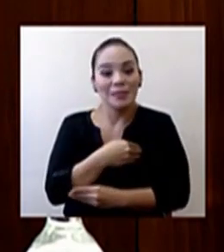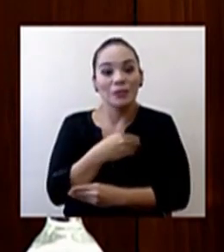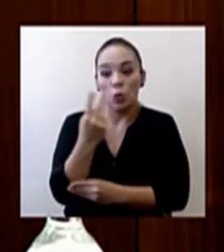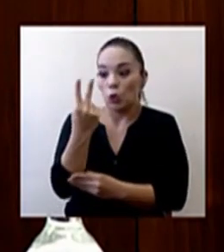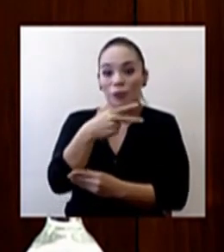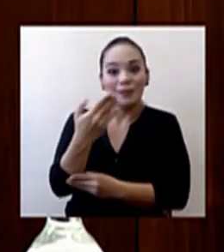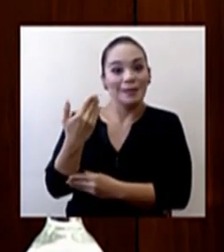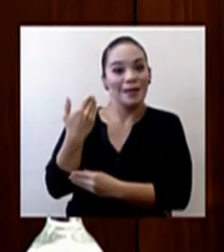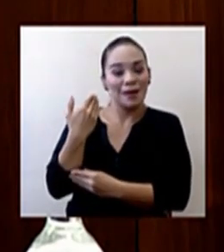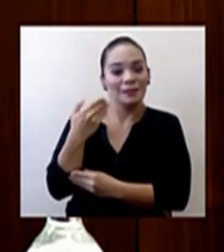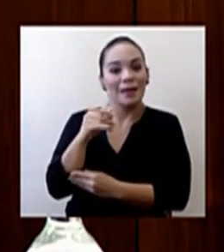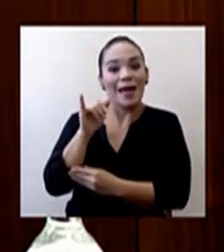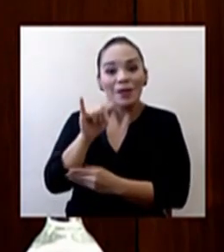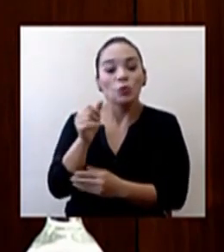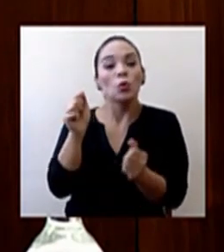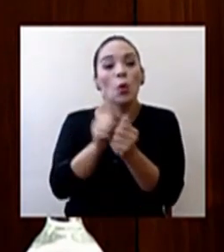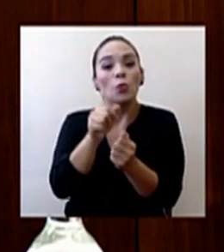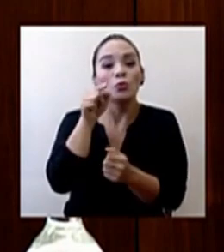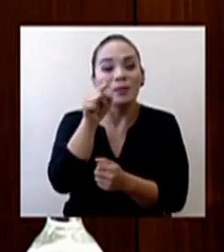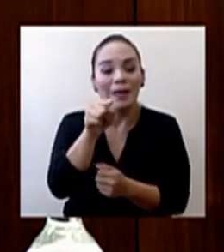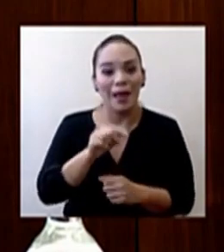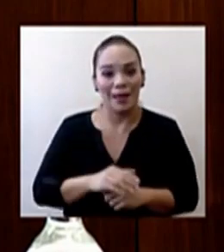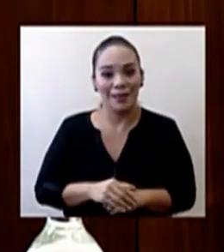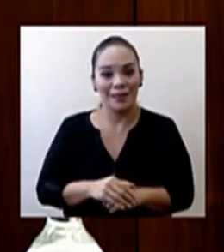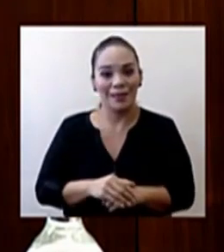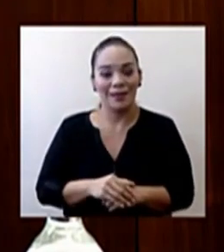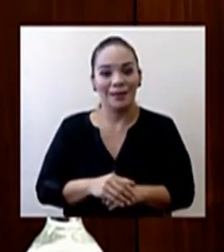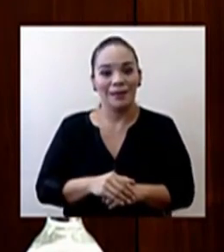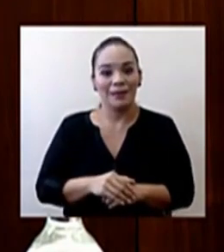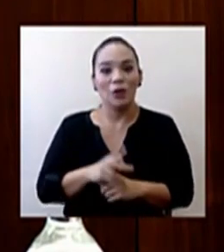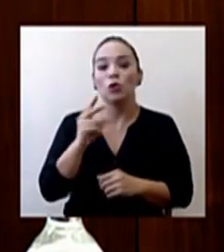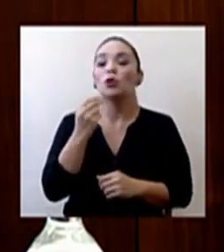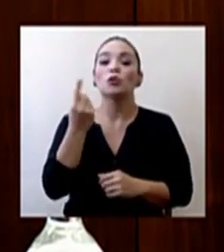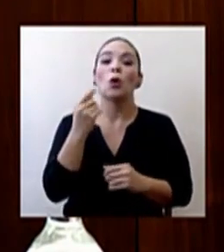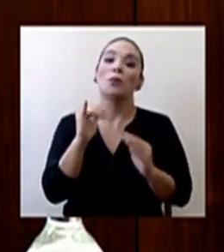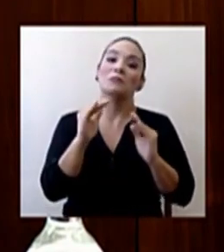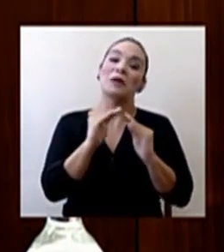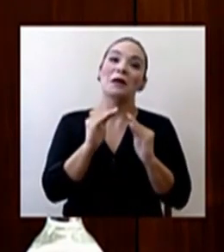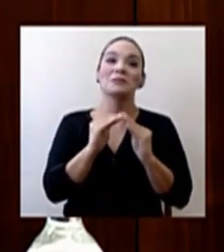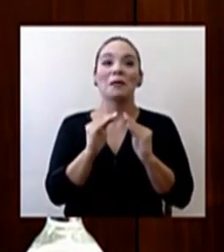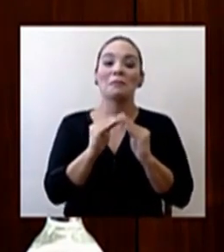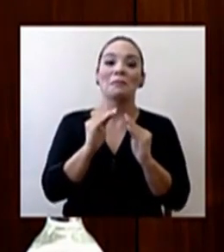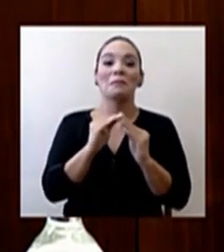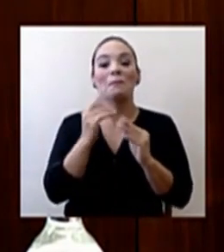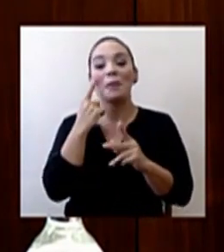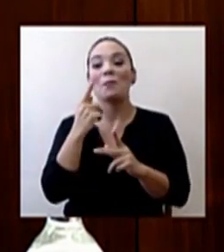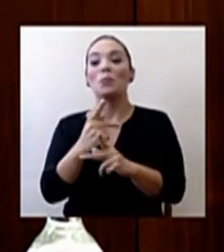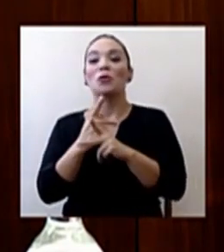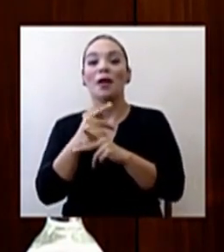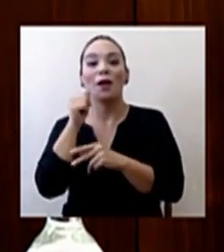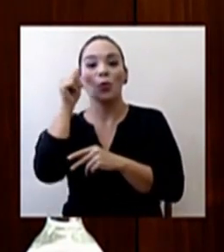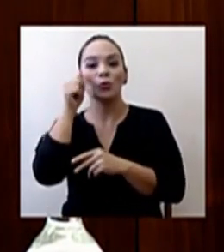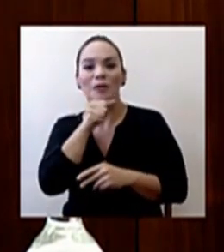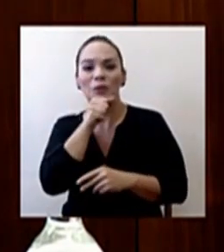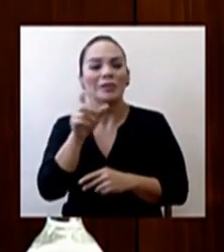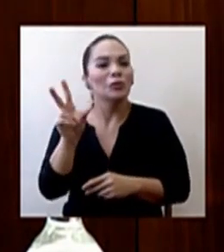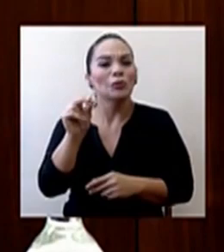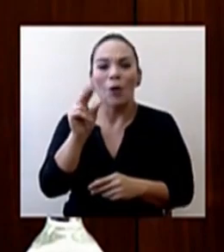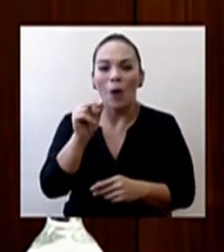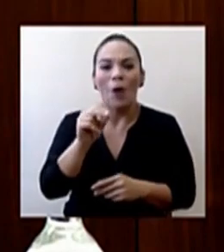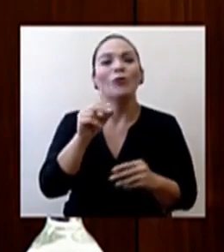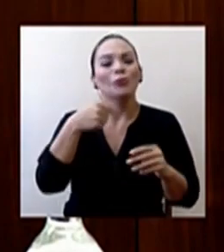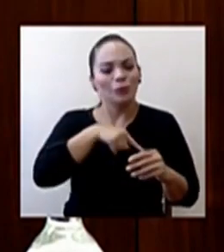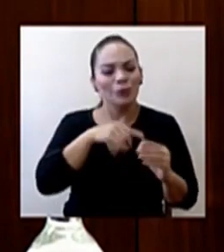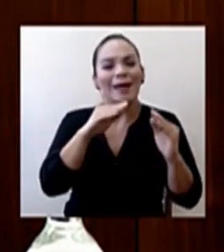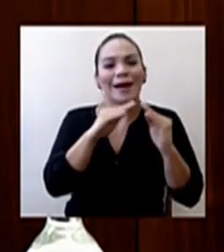par de días, es con usted. O sea, no solo debemos estar en la casa para proteger a los adultos mayores, sino a protegernos a